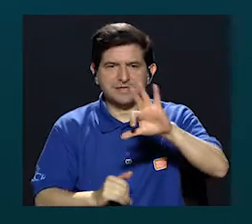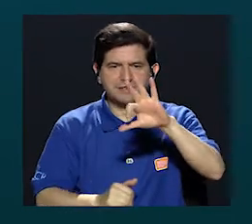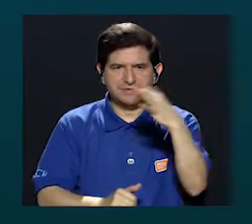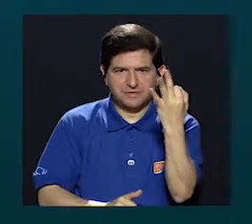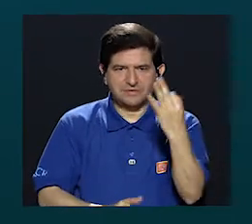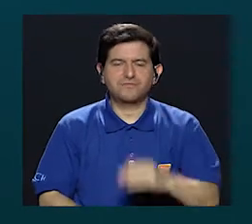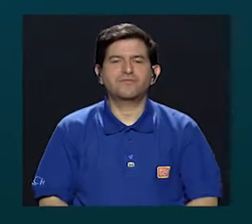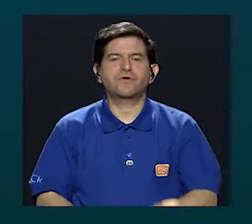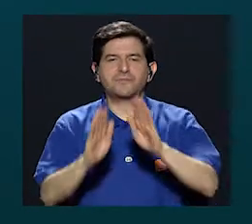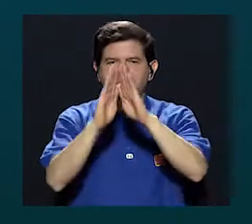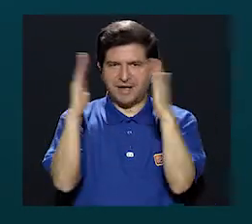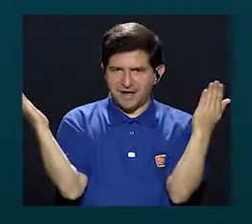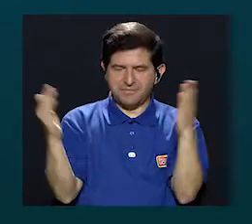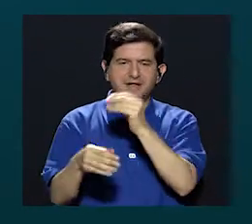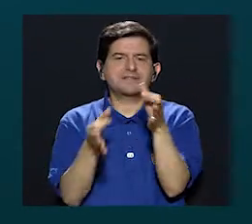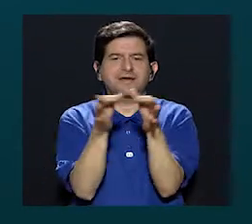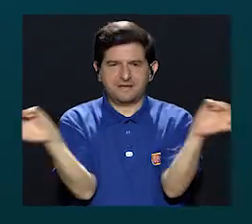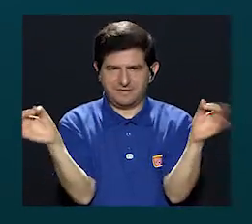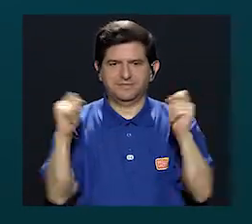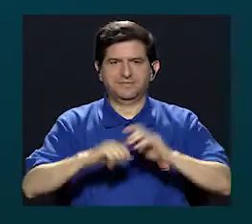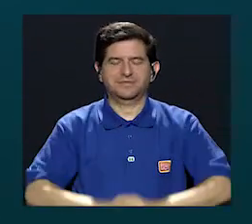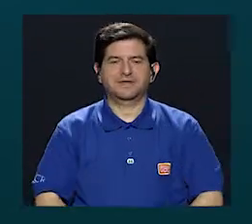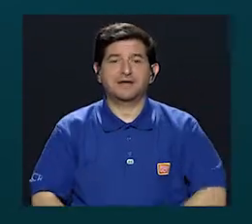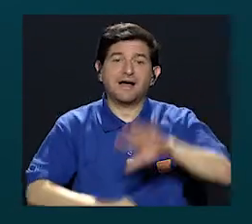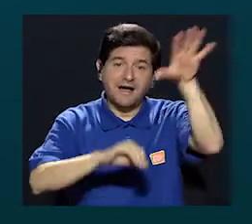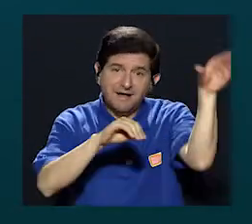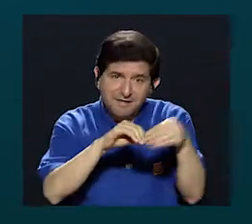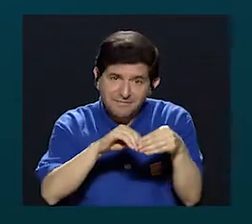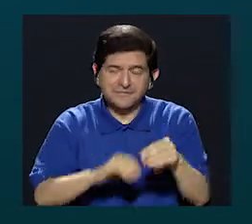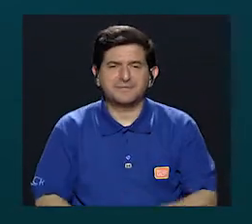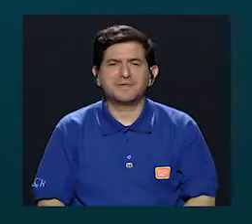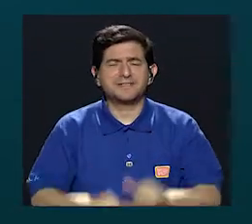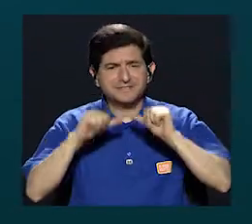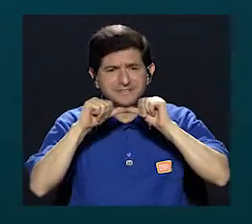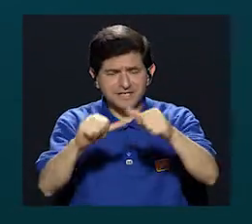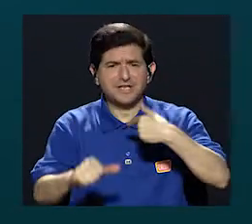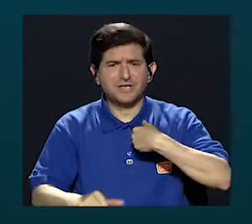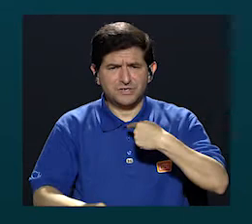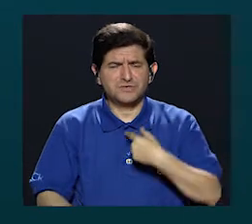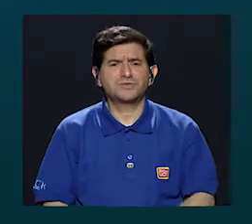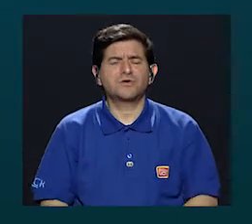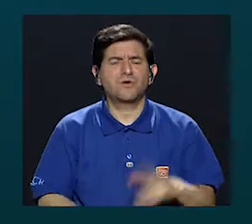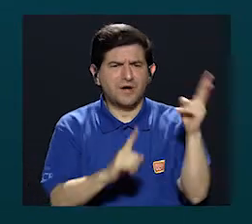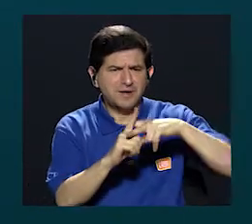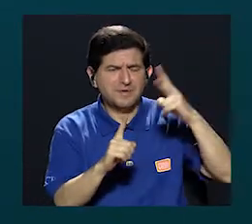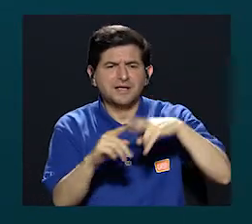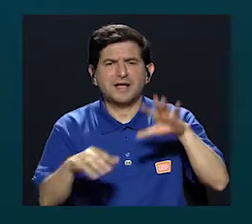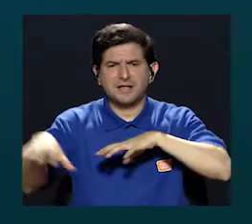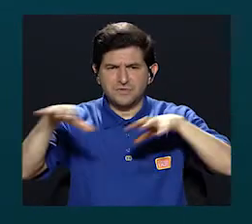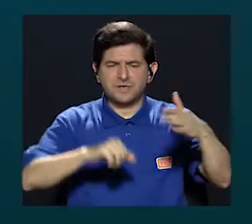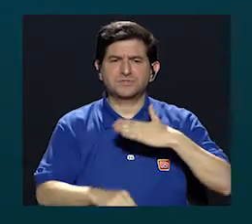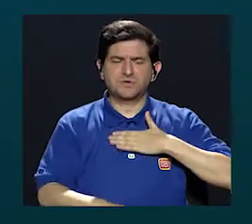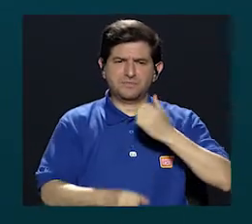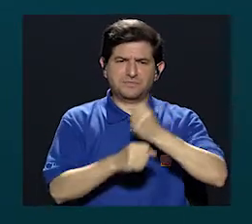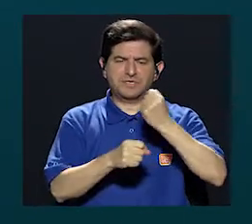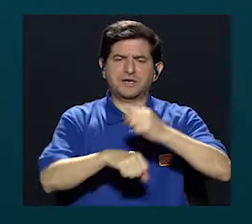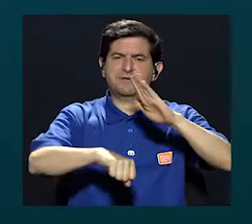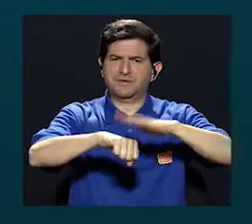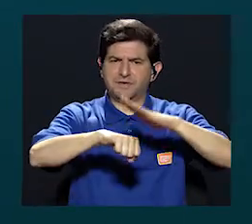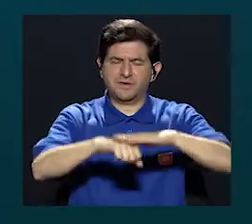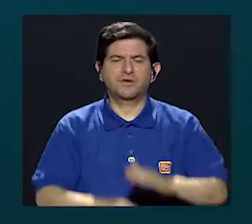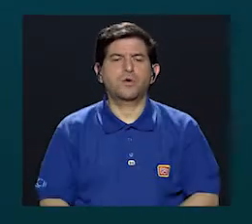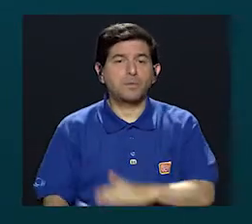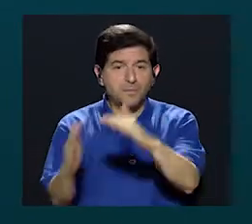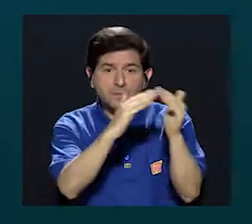forma abierta y gratuita. Además, continuaré ejecutando las acciones que el puesto me permita para